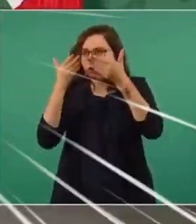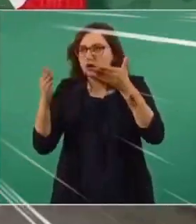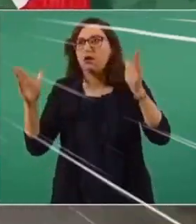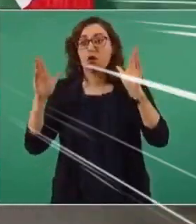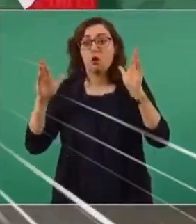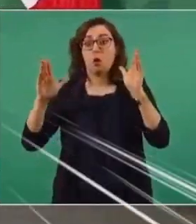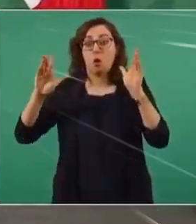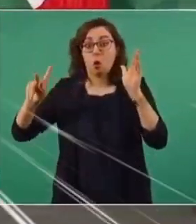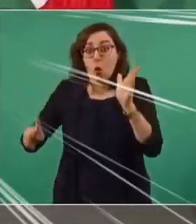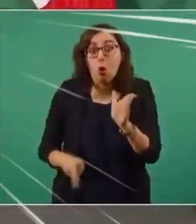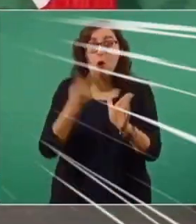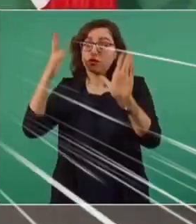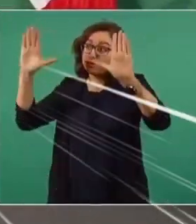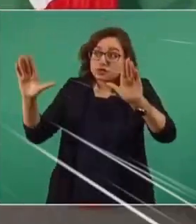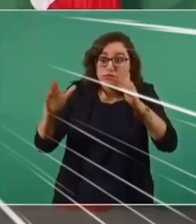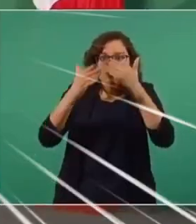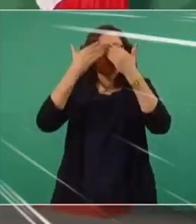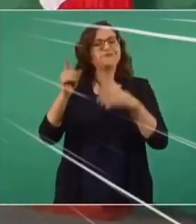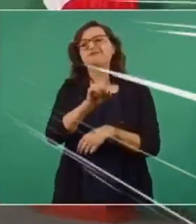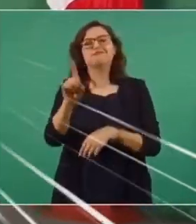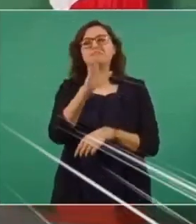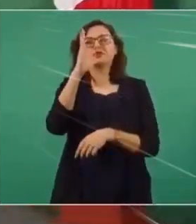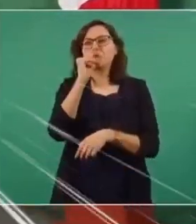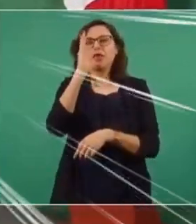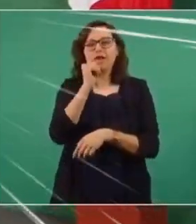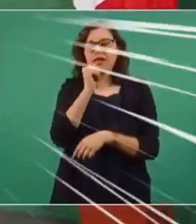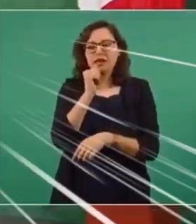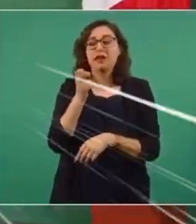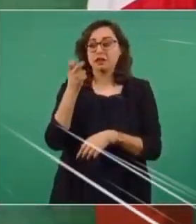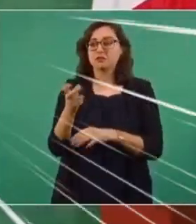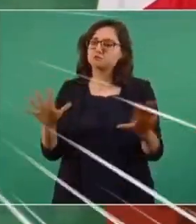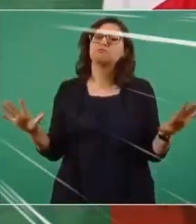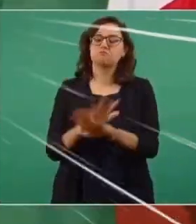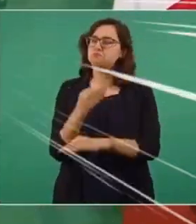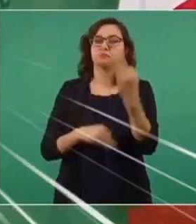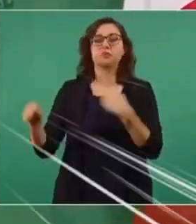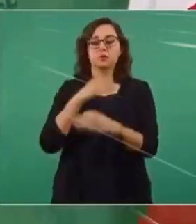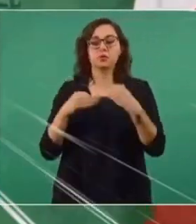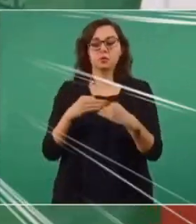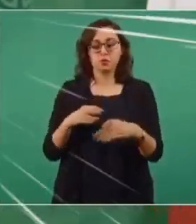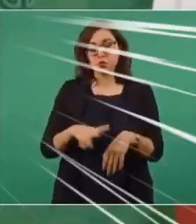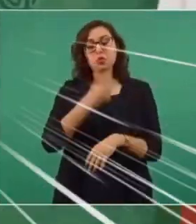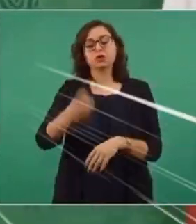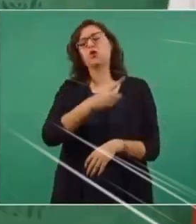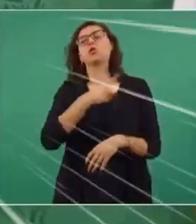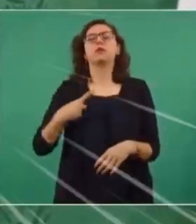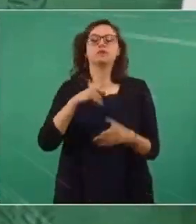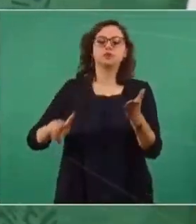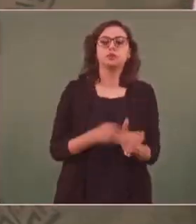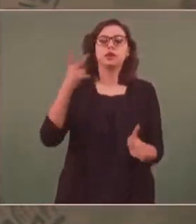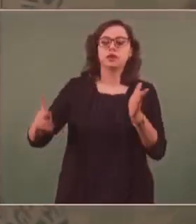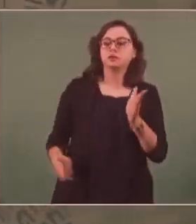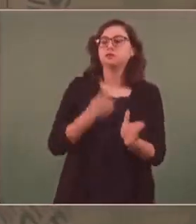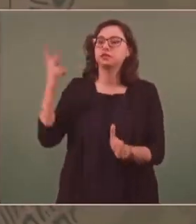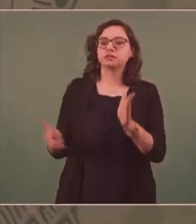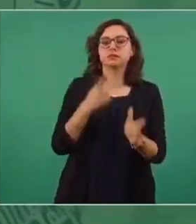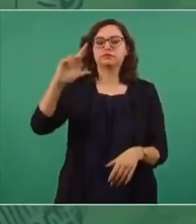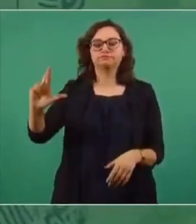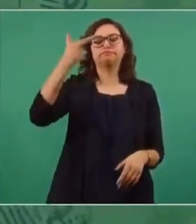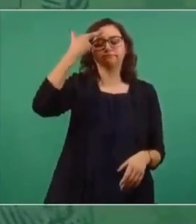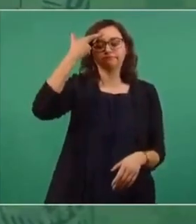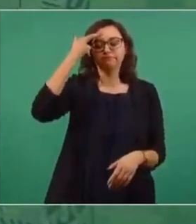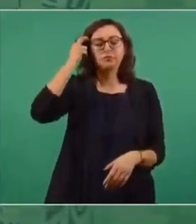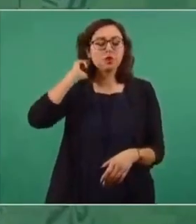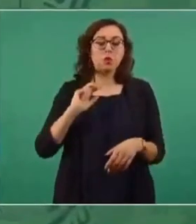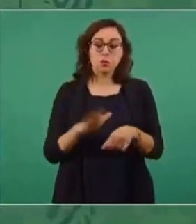Cuando cambia la mentalidad, de un pueblo cambia todo. Entonces hay que estar recordando, porque también el conservadurismo